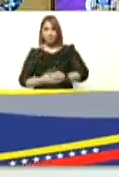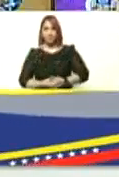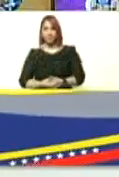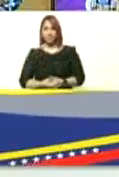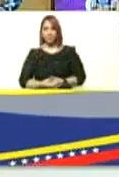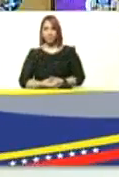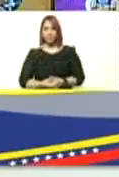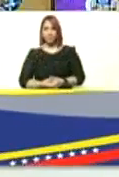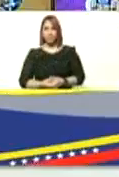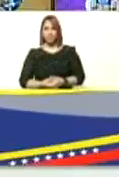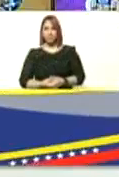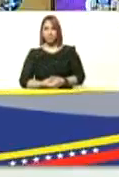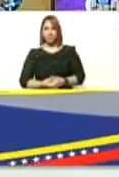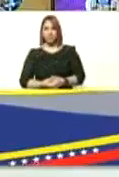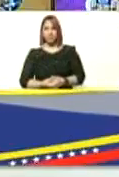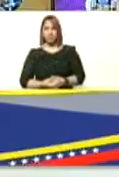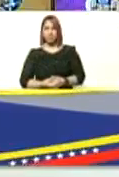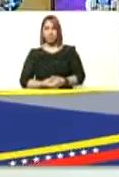Gabriela